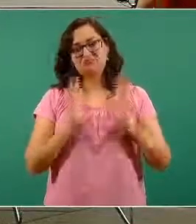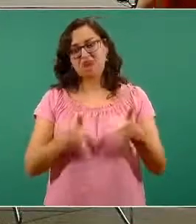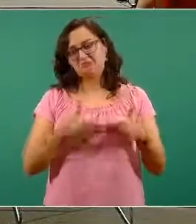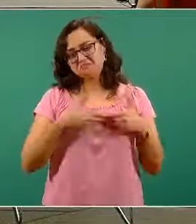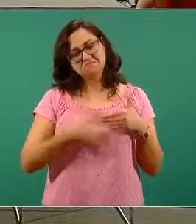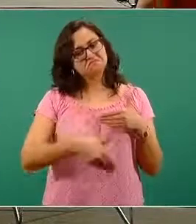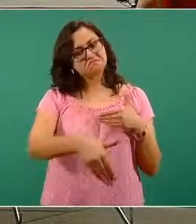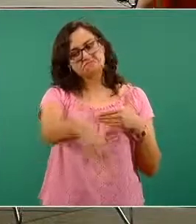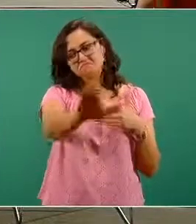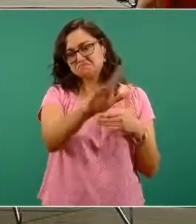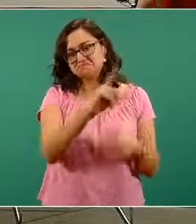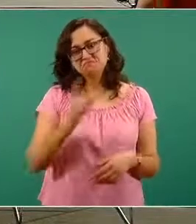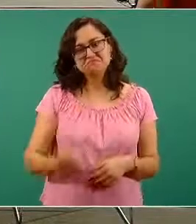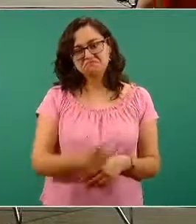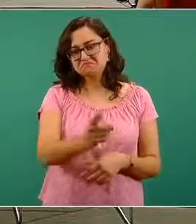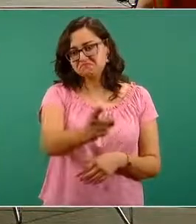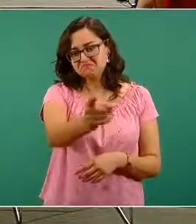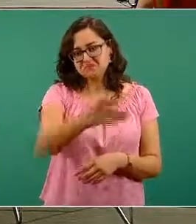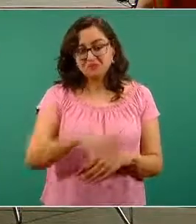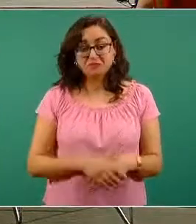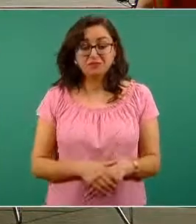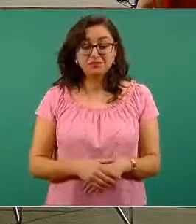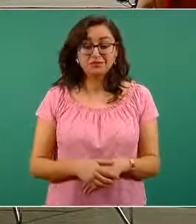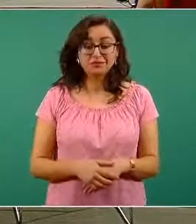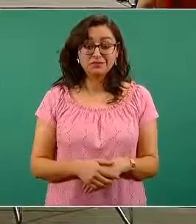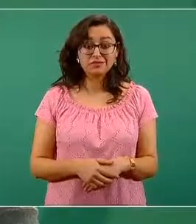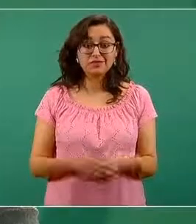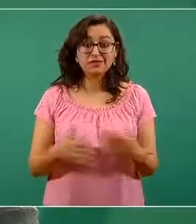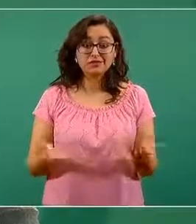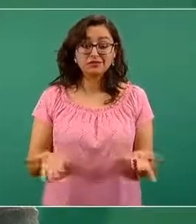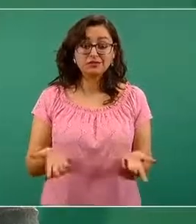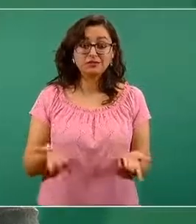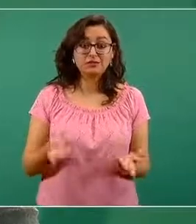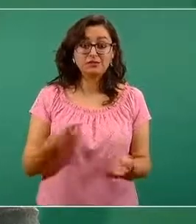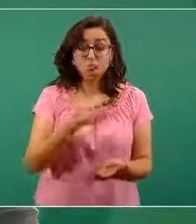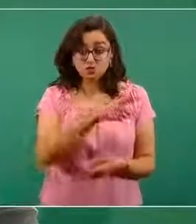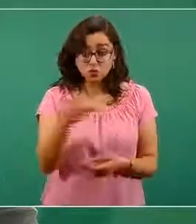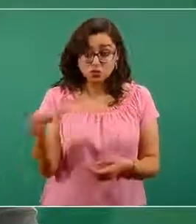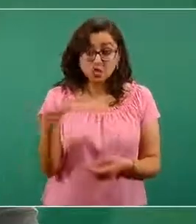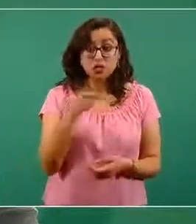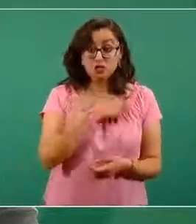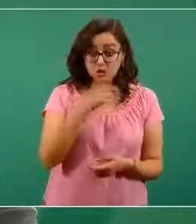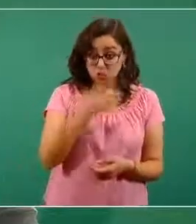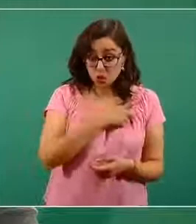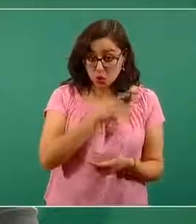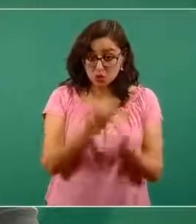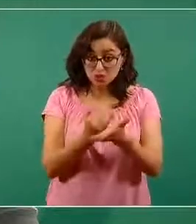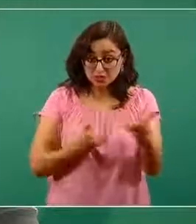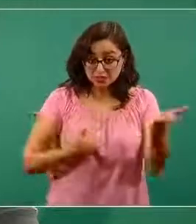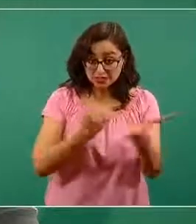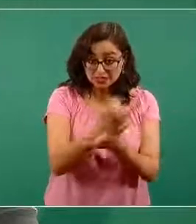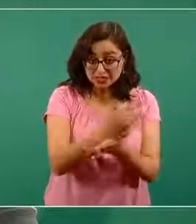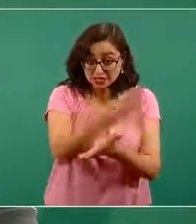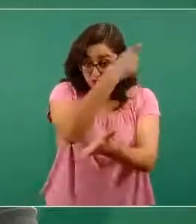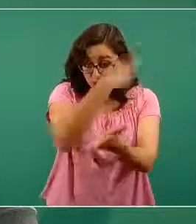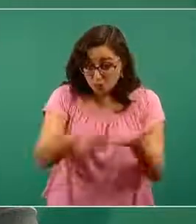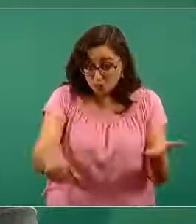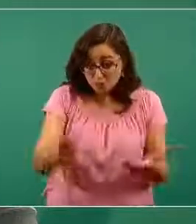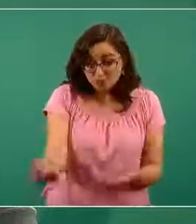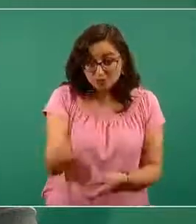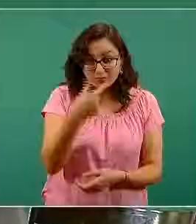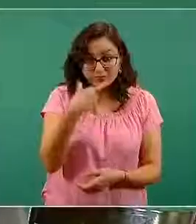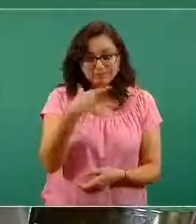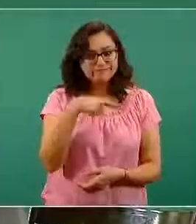No usar hidroxicloroquina, no automedicarse, si requieren, si su cuadro